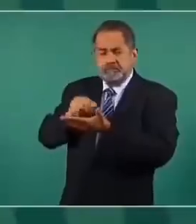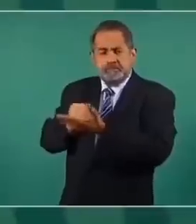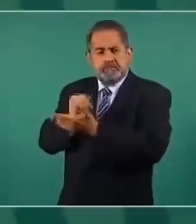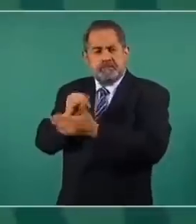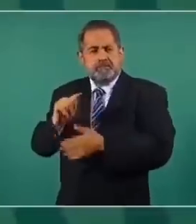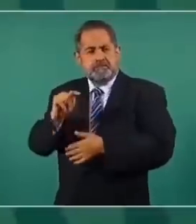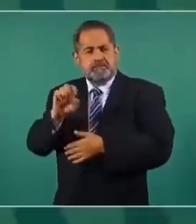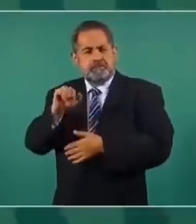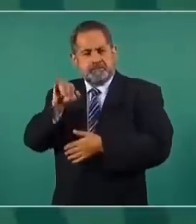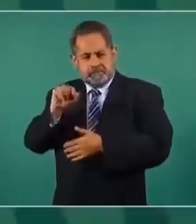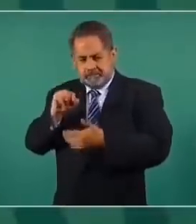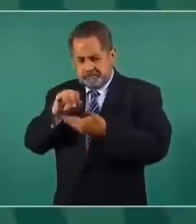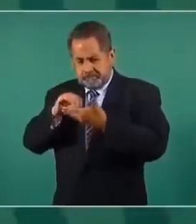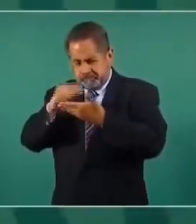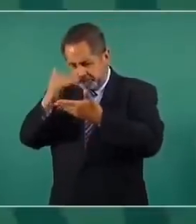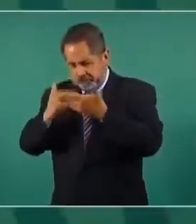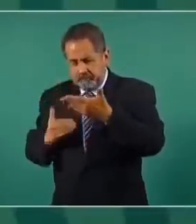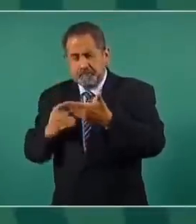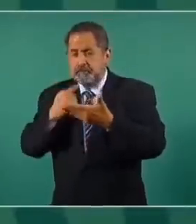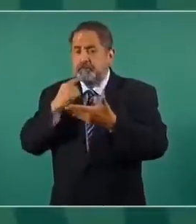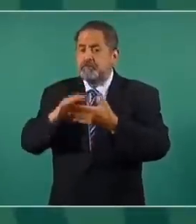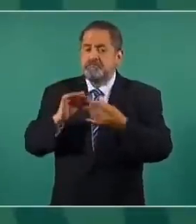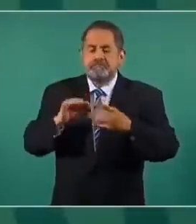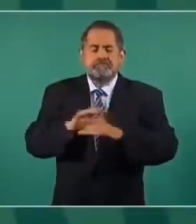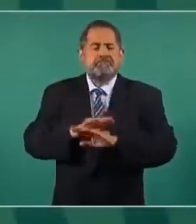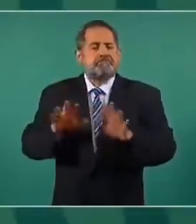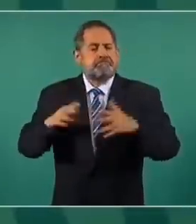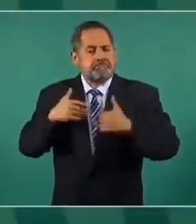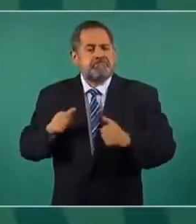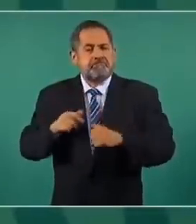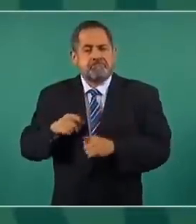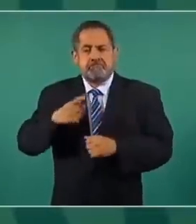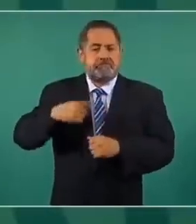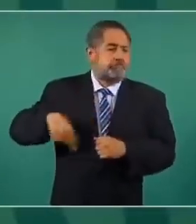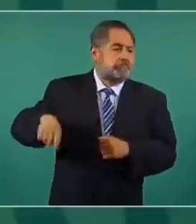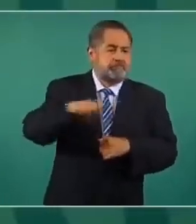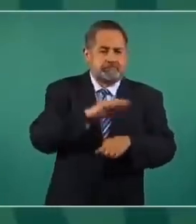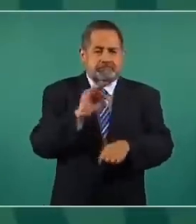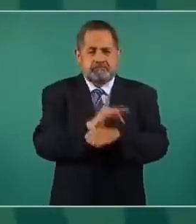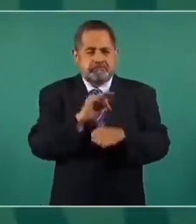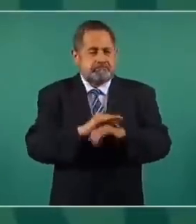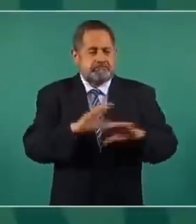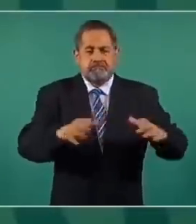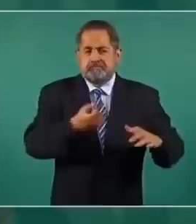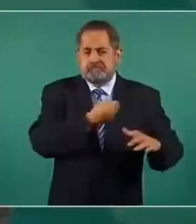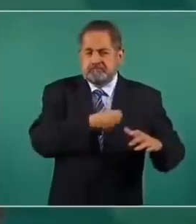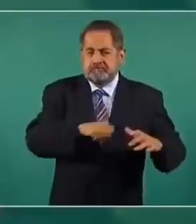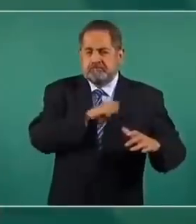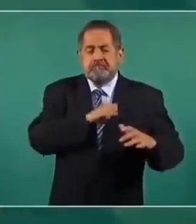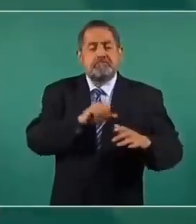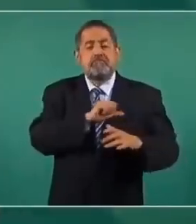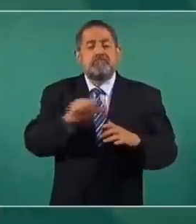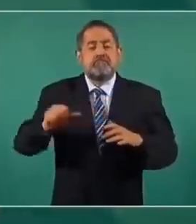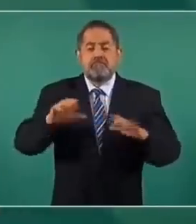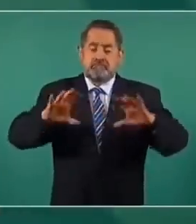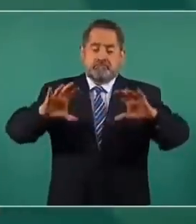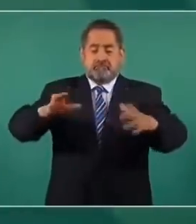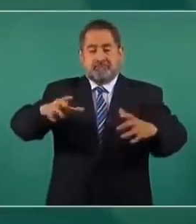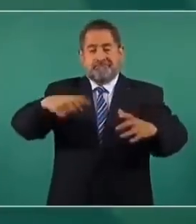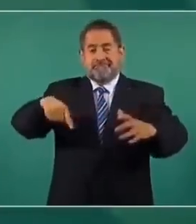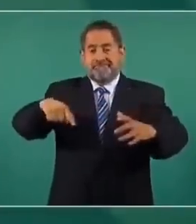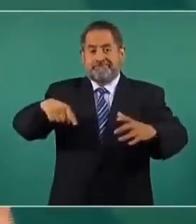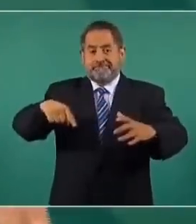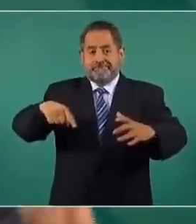en donde formalmente reconoce el derecho de la protección de la salud en el sentido colectivo